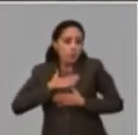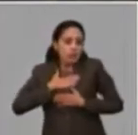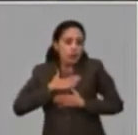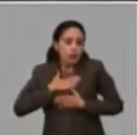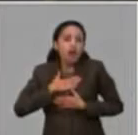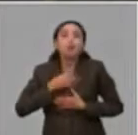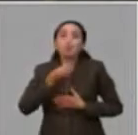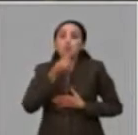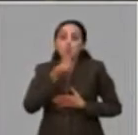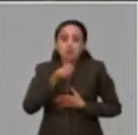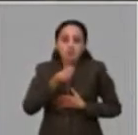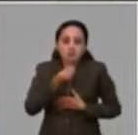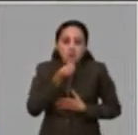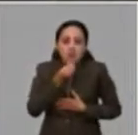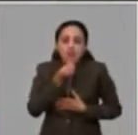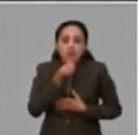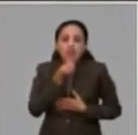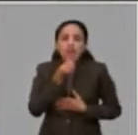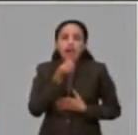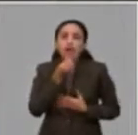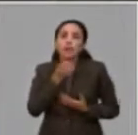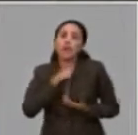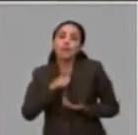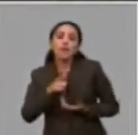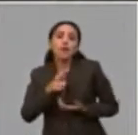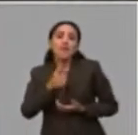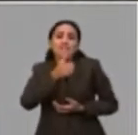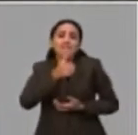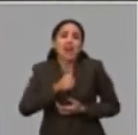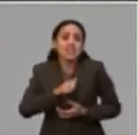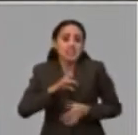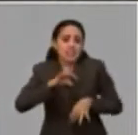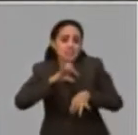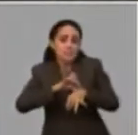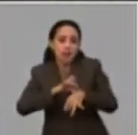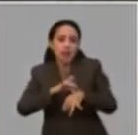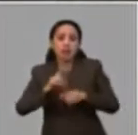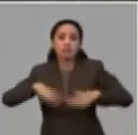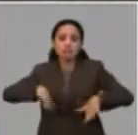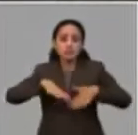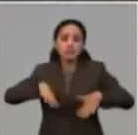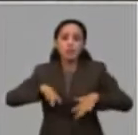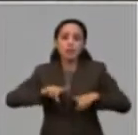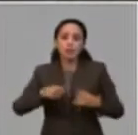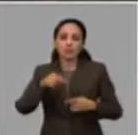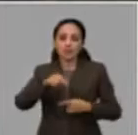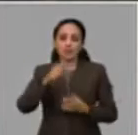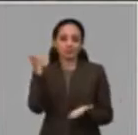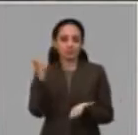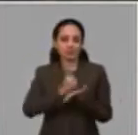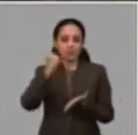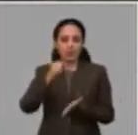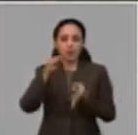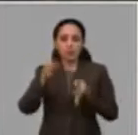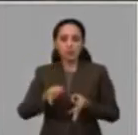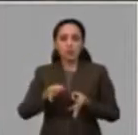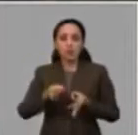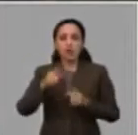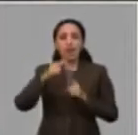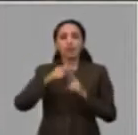también pudieran ser vulnerables, resultar vulnerables ante esta situación. Y en este caso se ha aprobado un